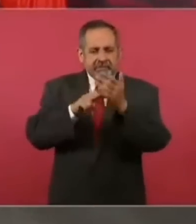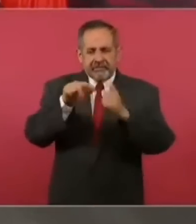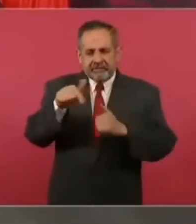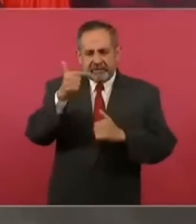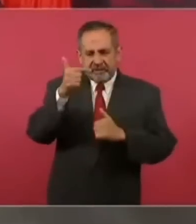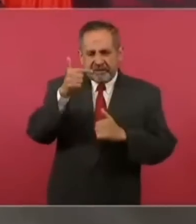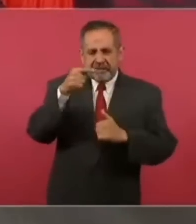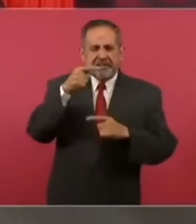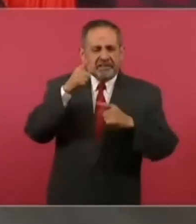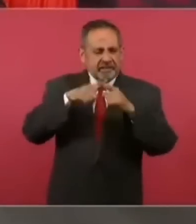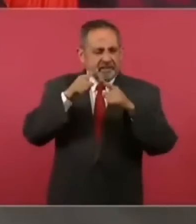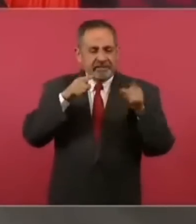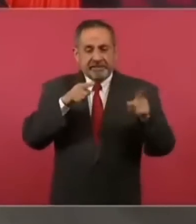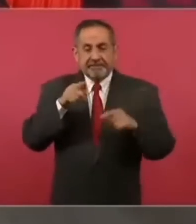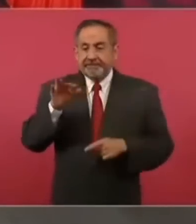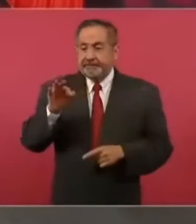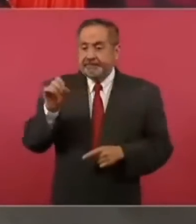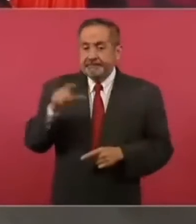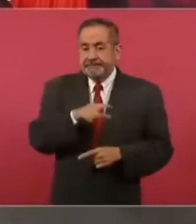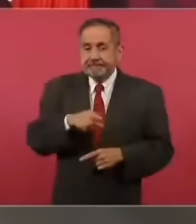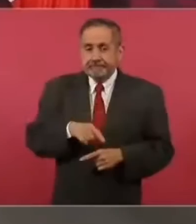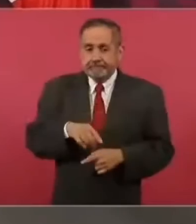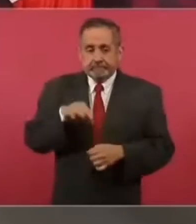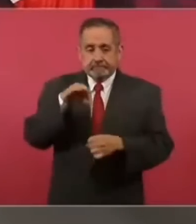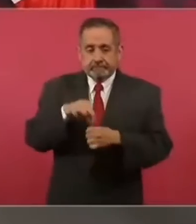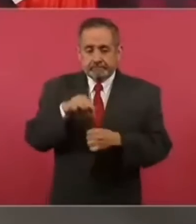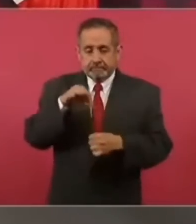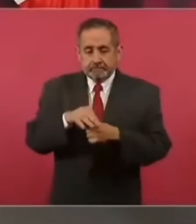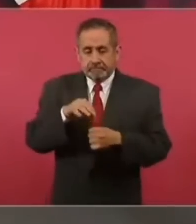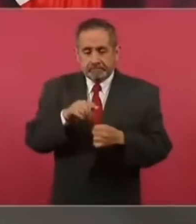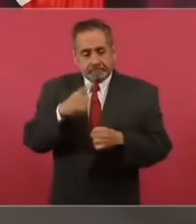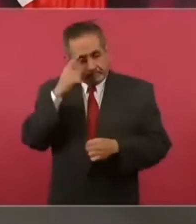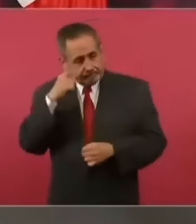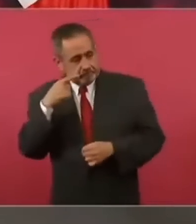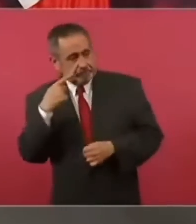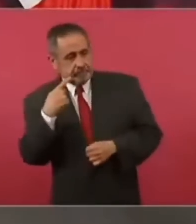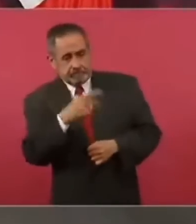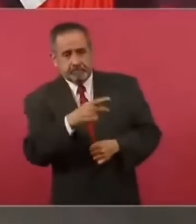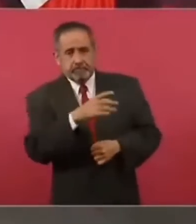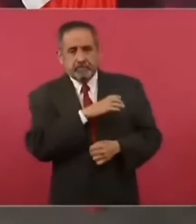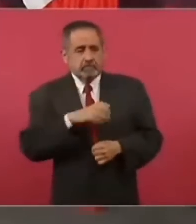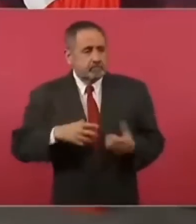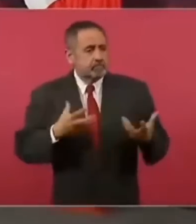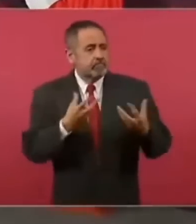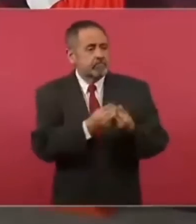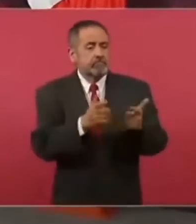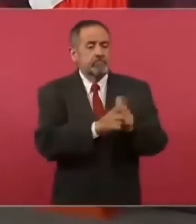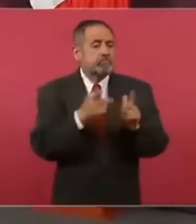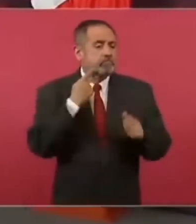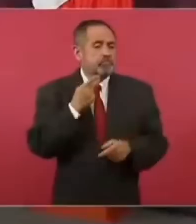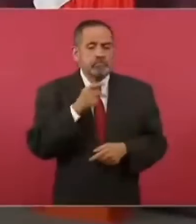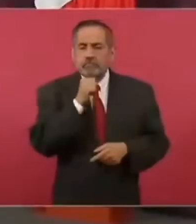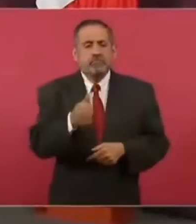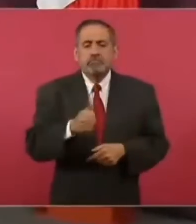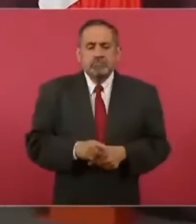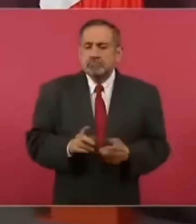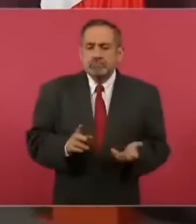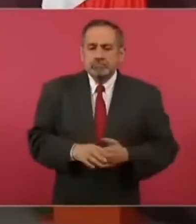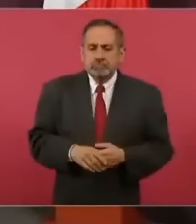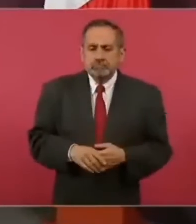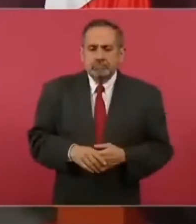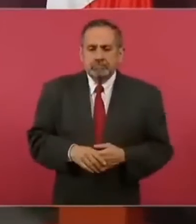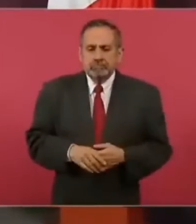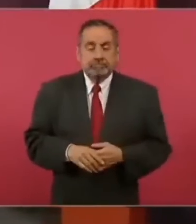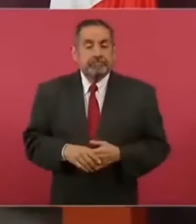y Fox no vota por la candidata de su partido no